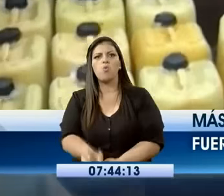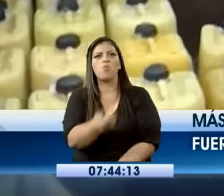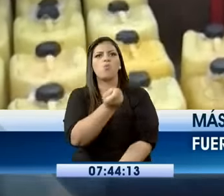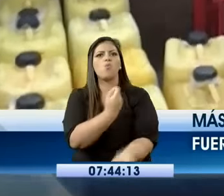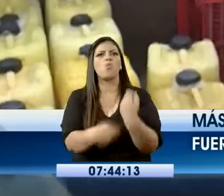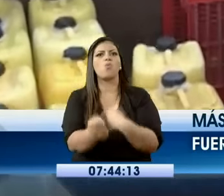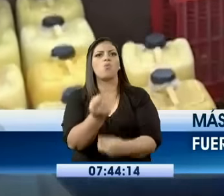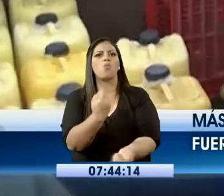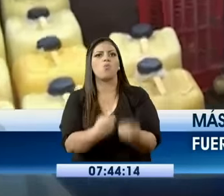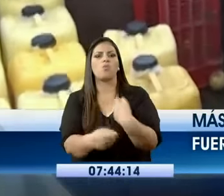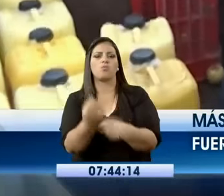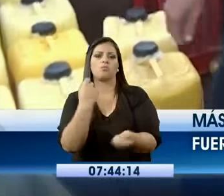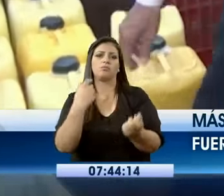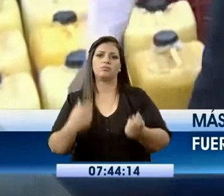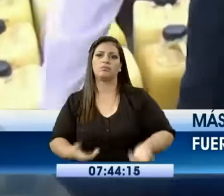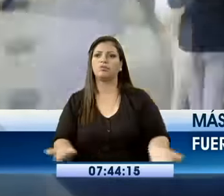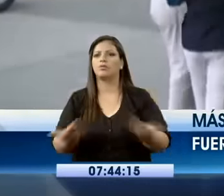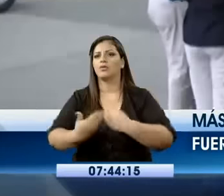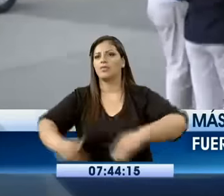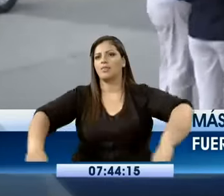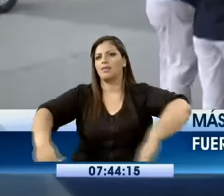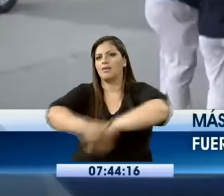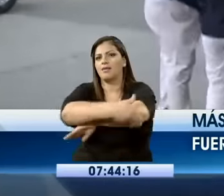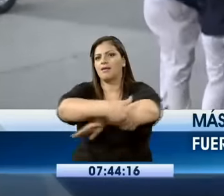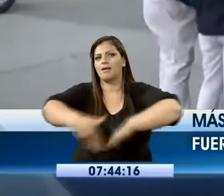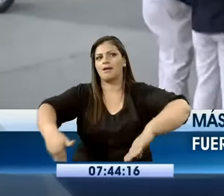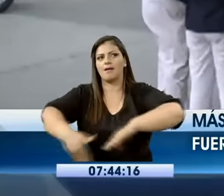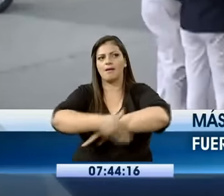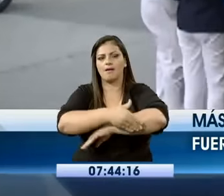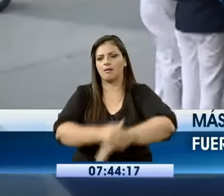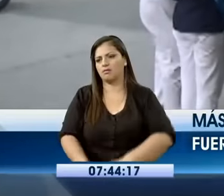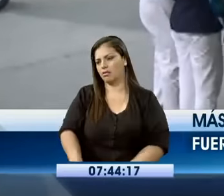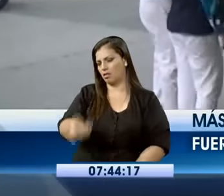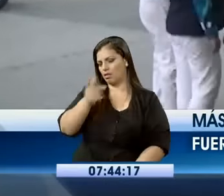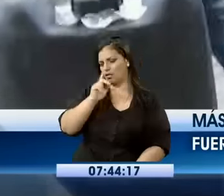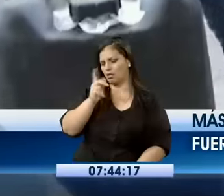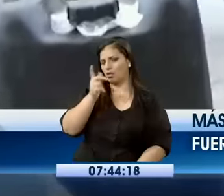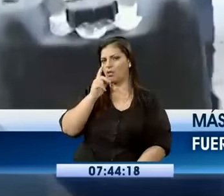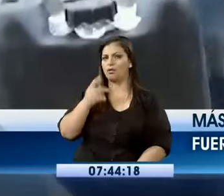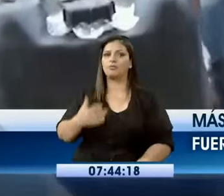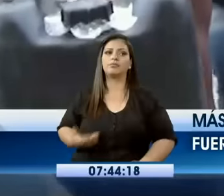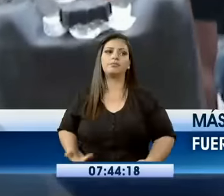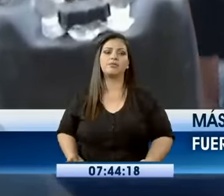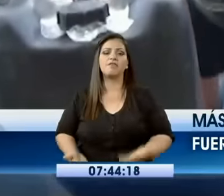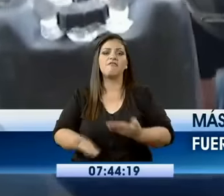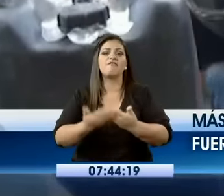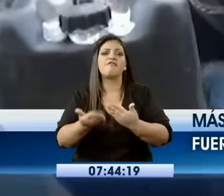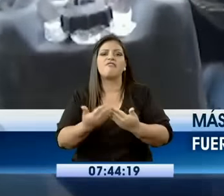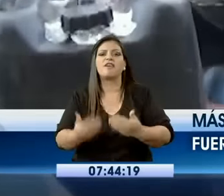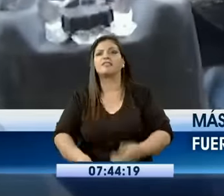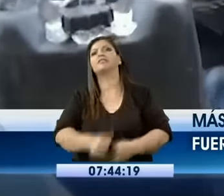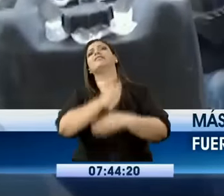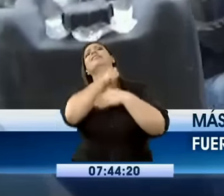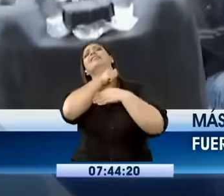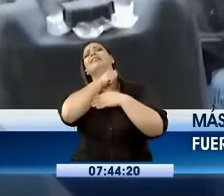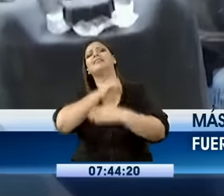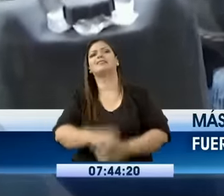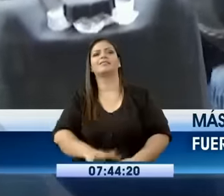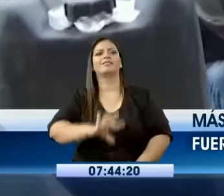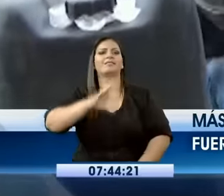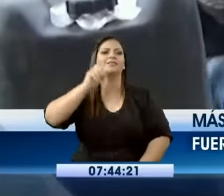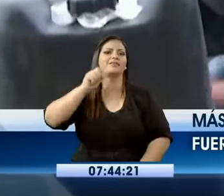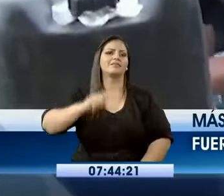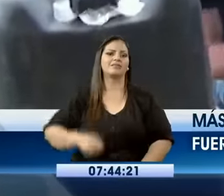consumen en la vía pública. Y esto da origen a otros delitos como asalto y roba a personas, como